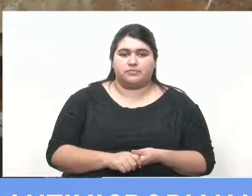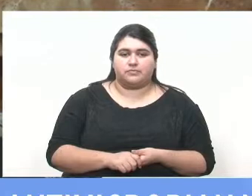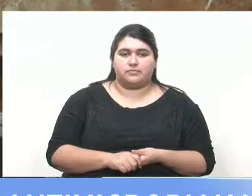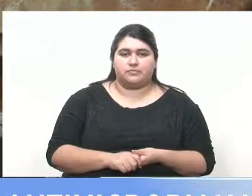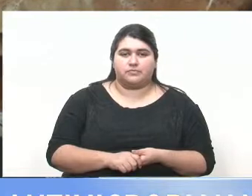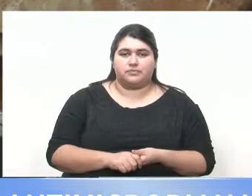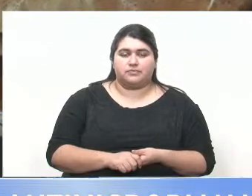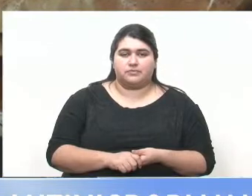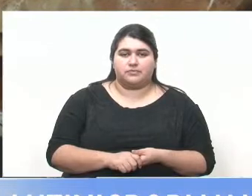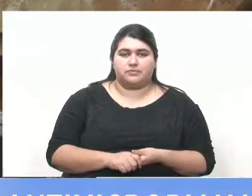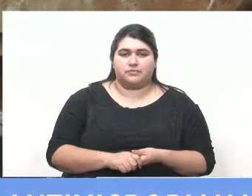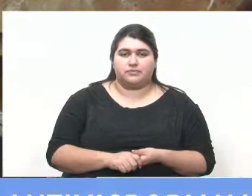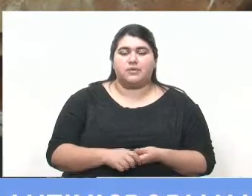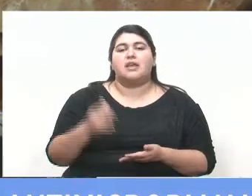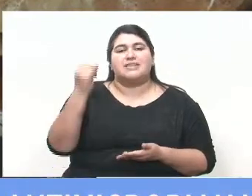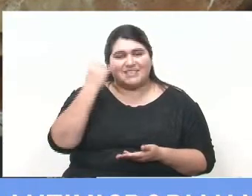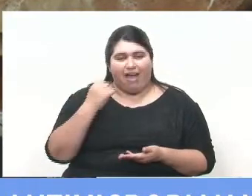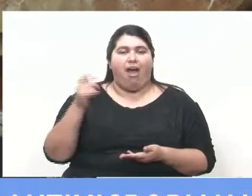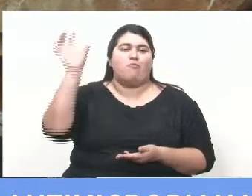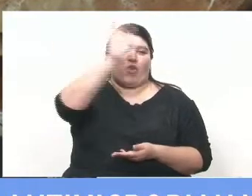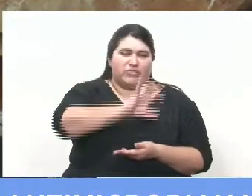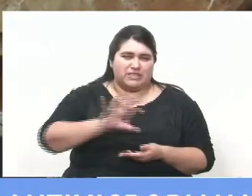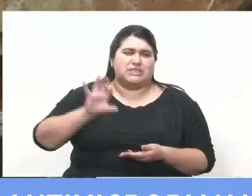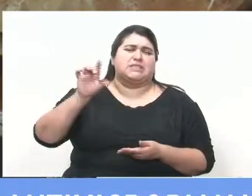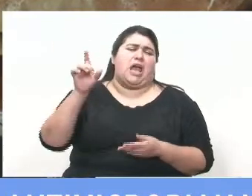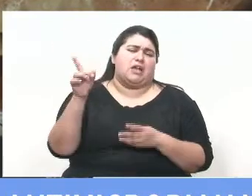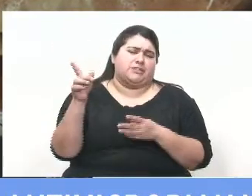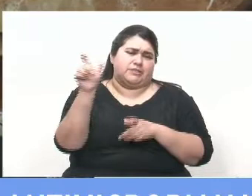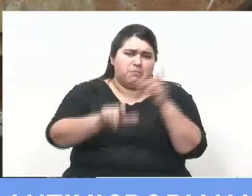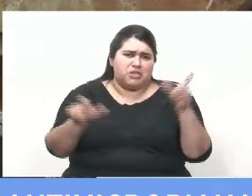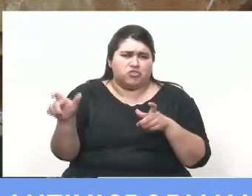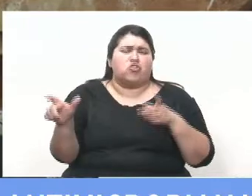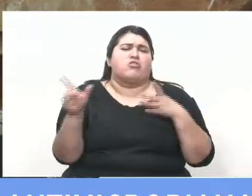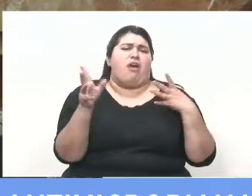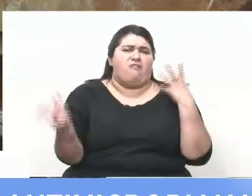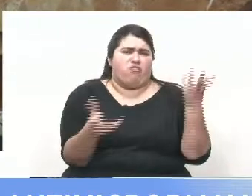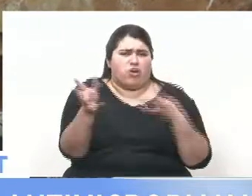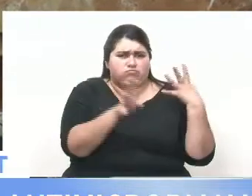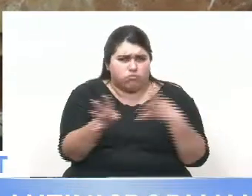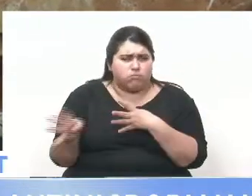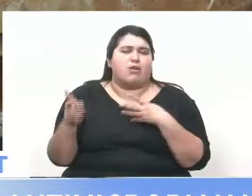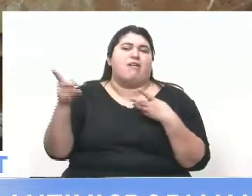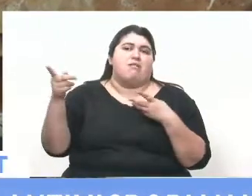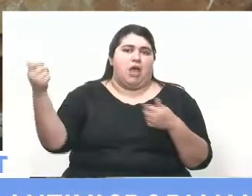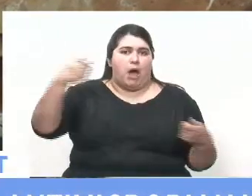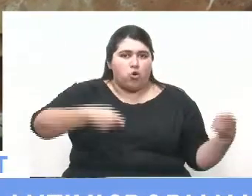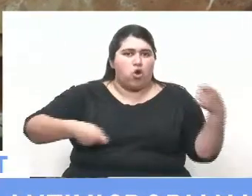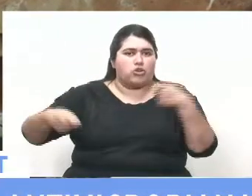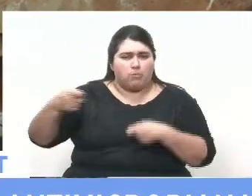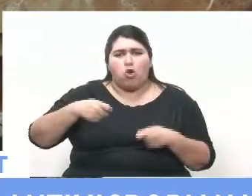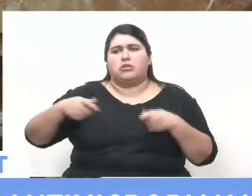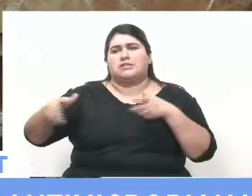Han hecho aportes los brigadistas de varias provincias, las instituciones vinculadas a la actividad